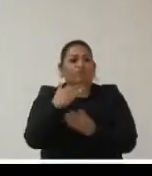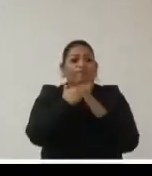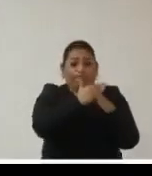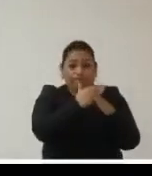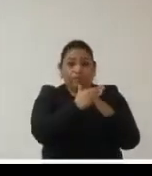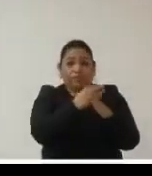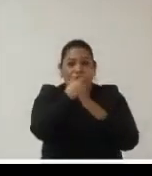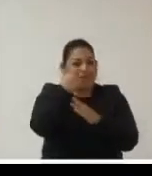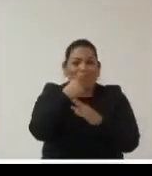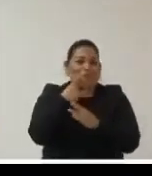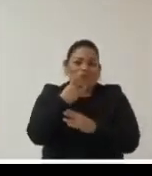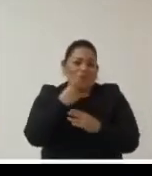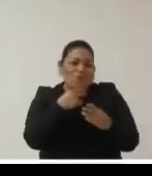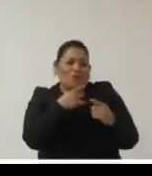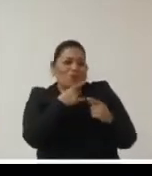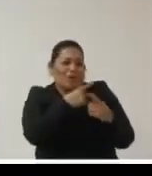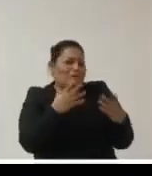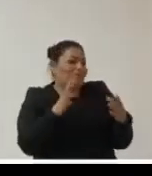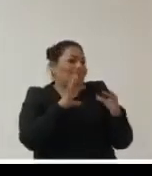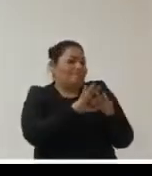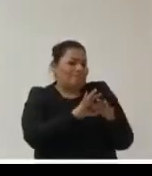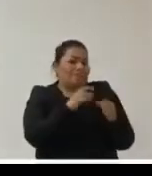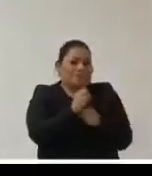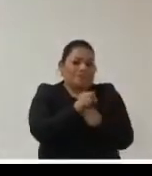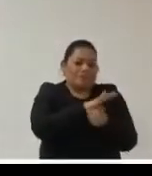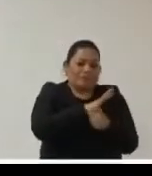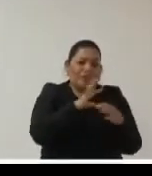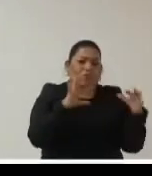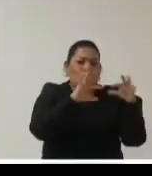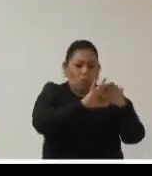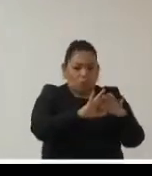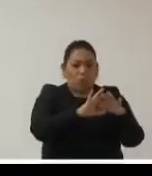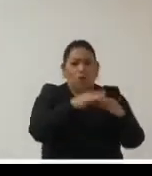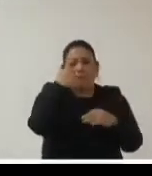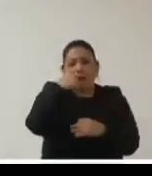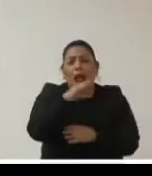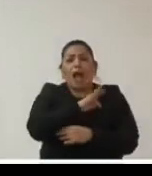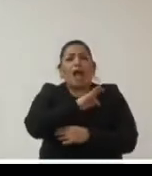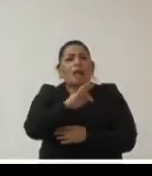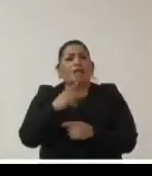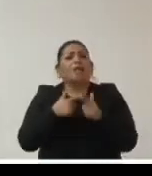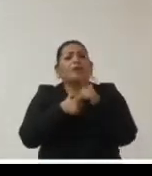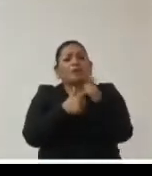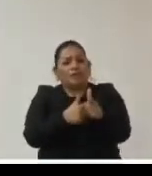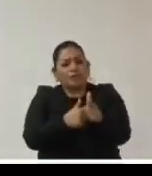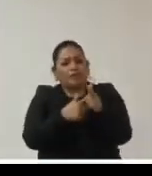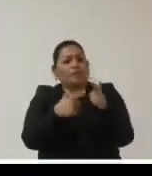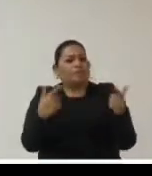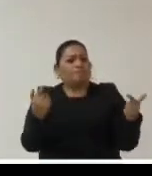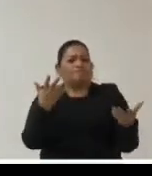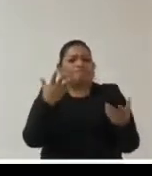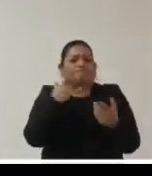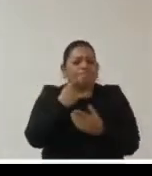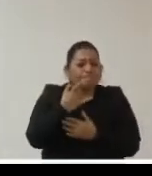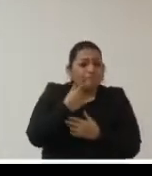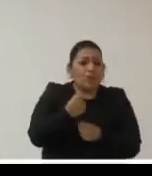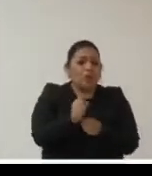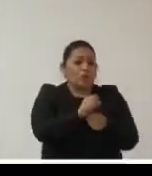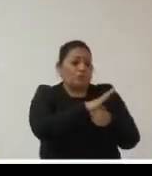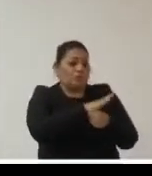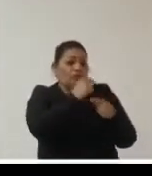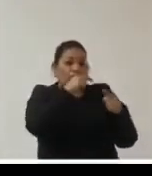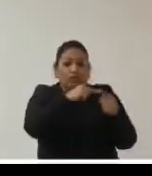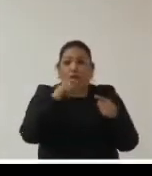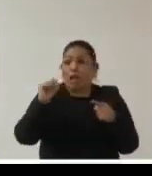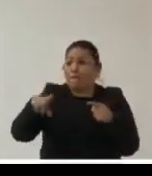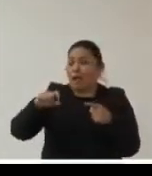para luchar contra la enfermedad pero tampoco podía obviarse es decir y era perfectamente compatible luchar contra la pandemia al mismo